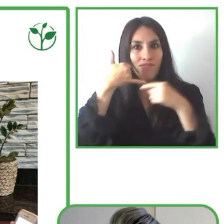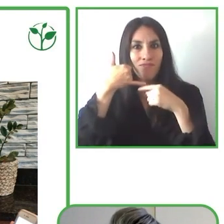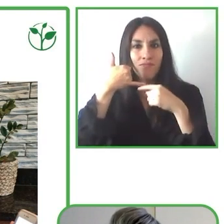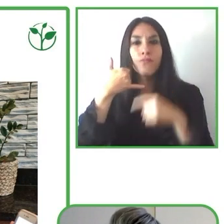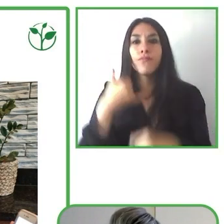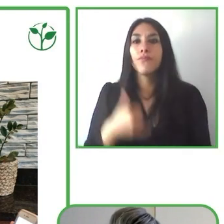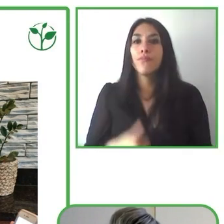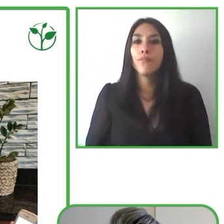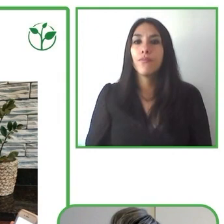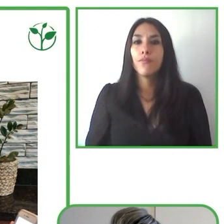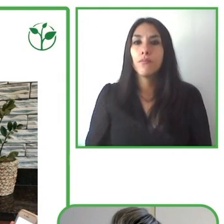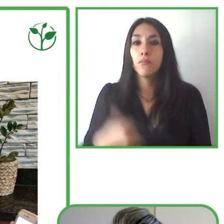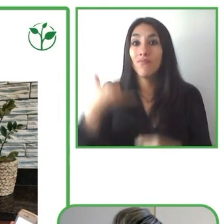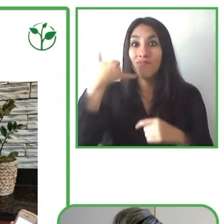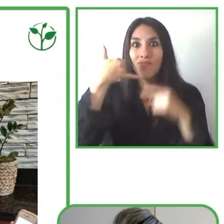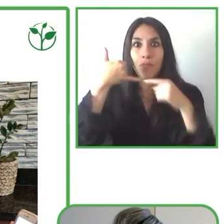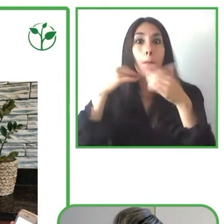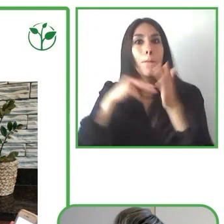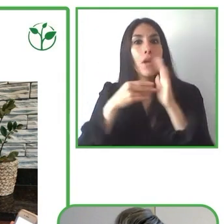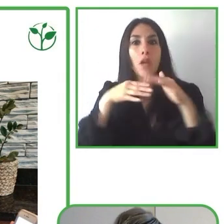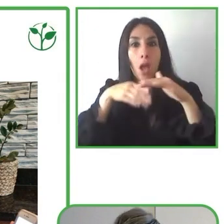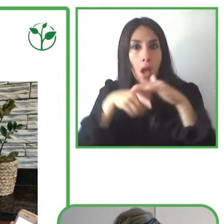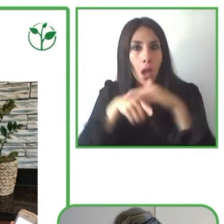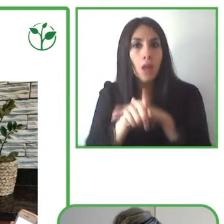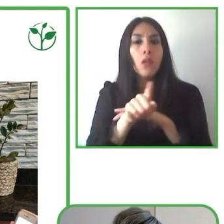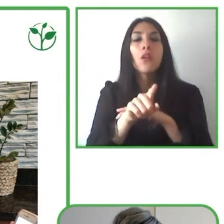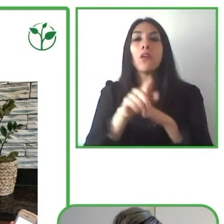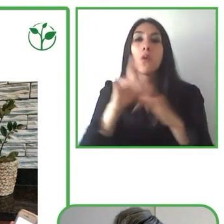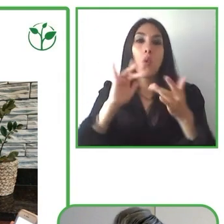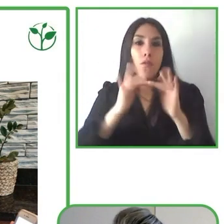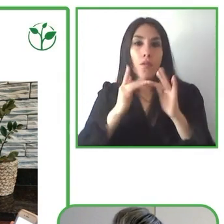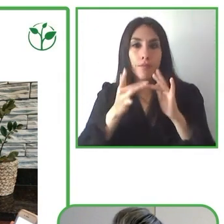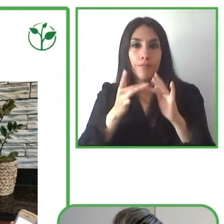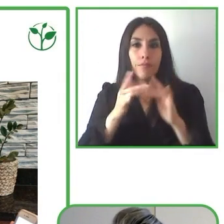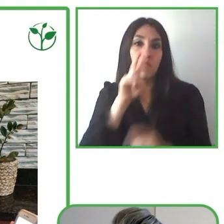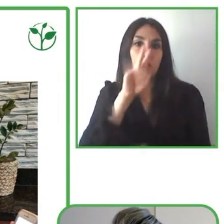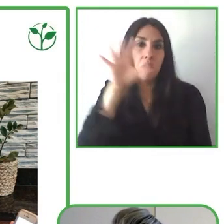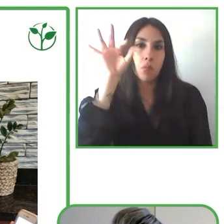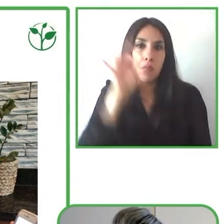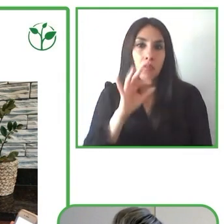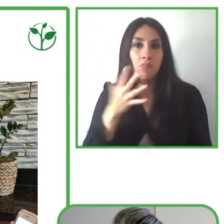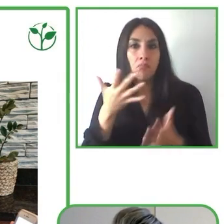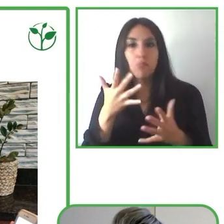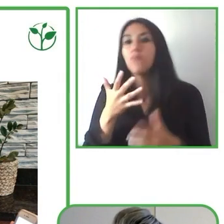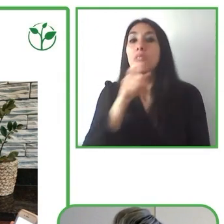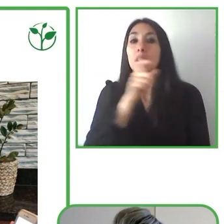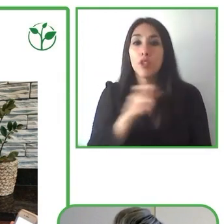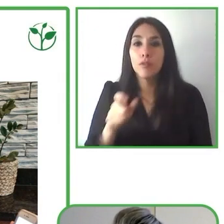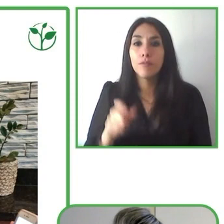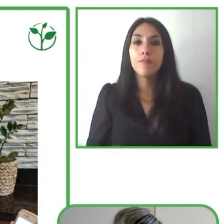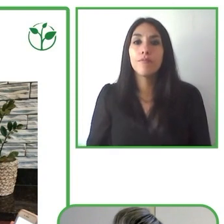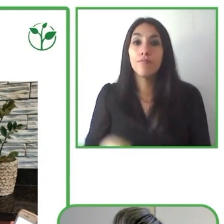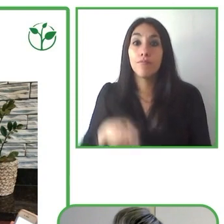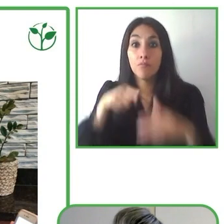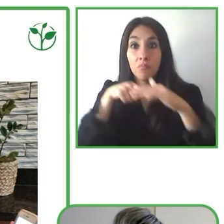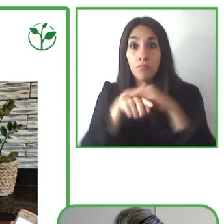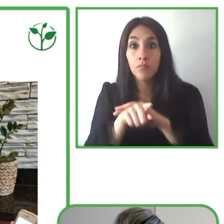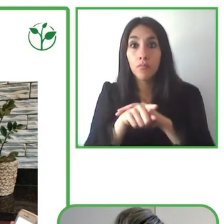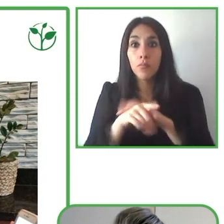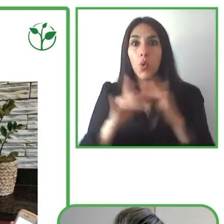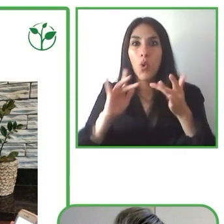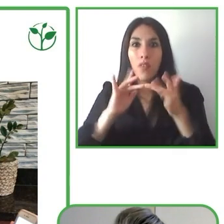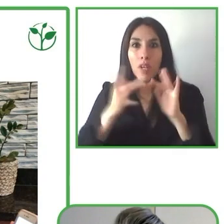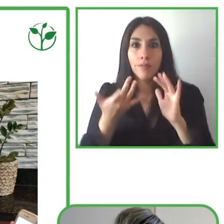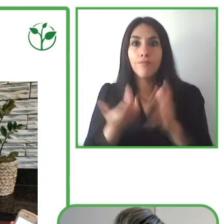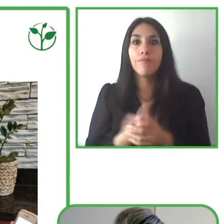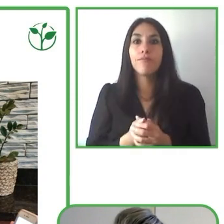53% de esta población accede a Internet solo a